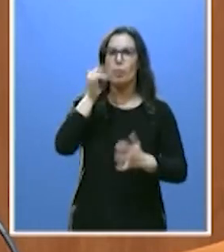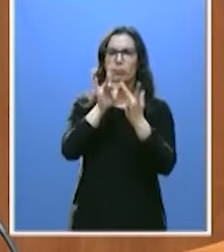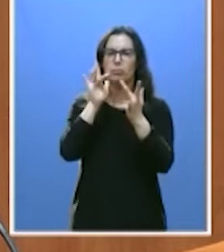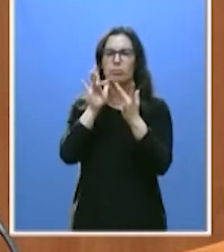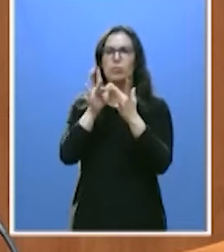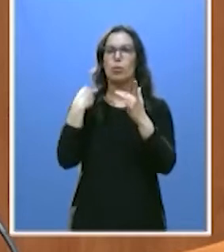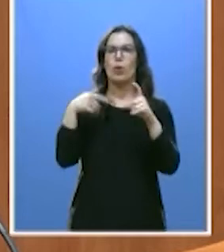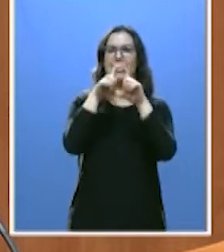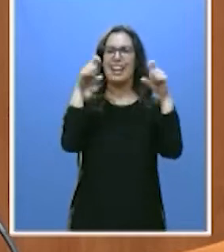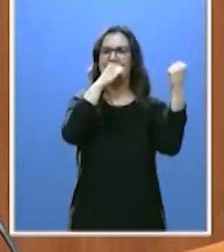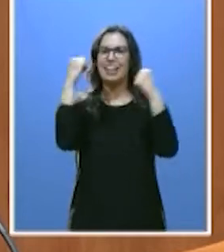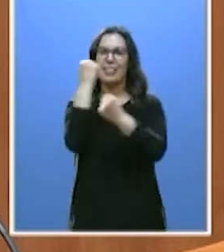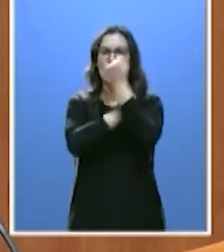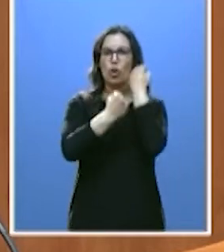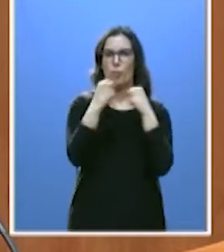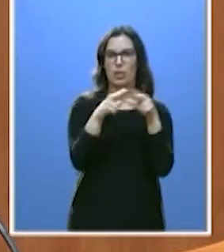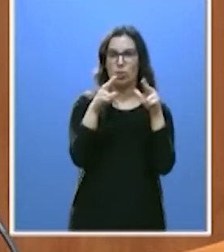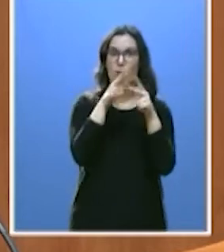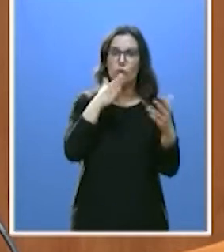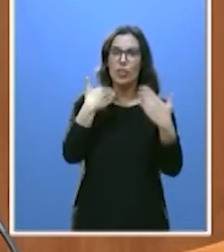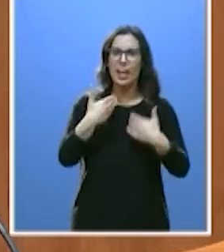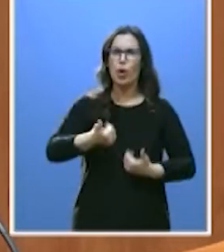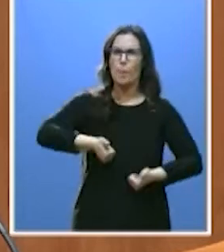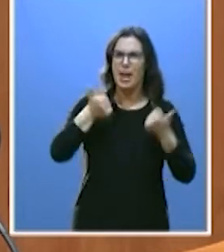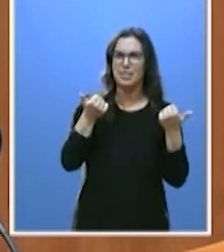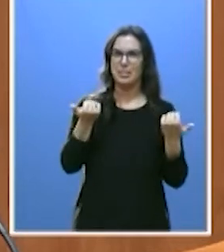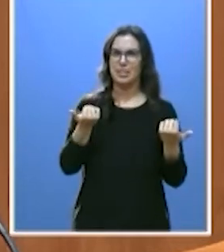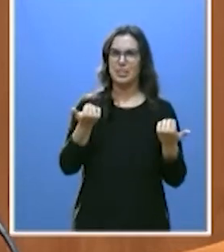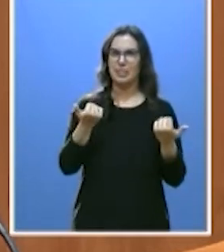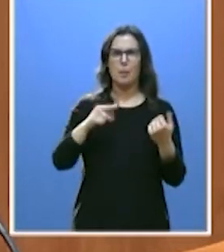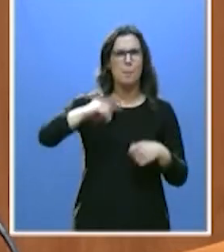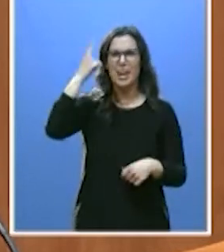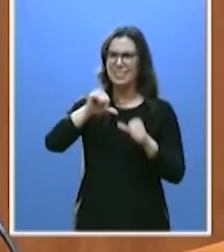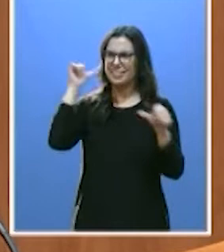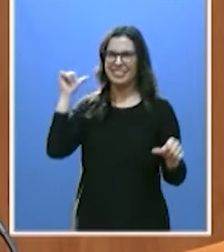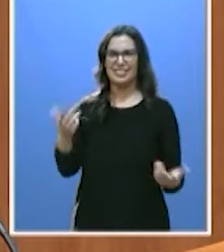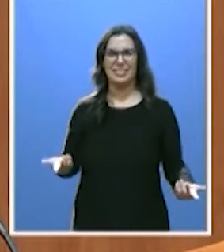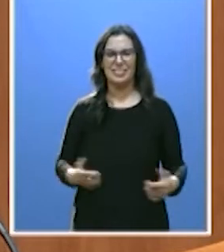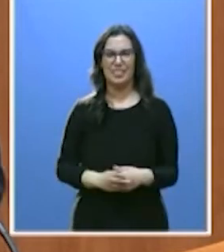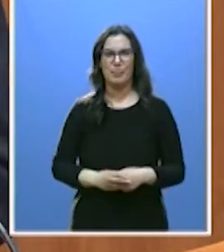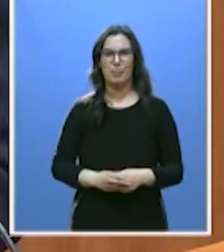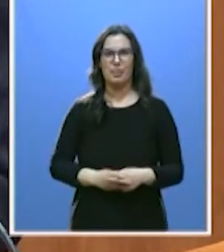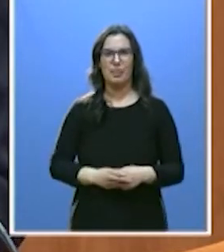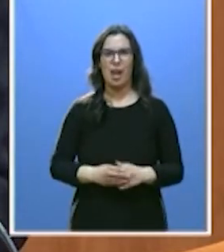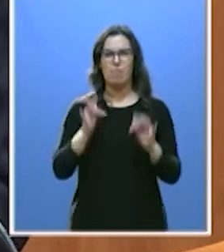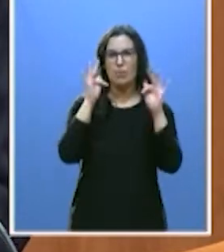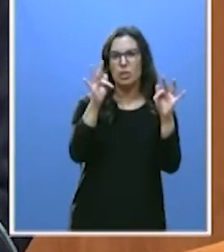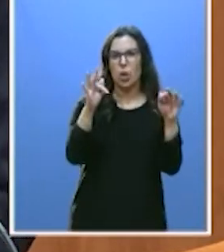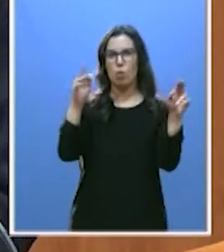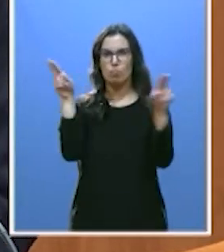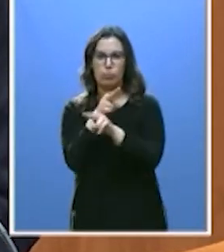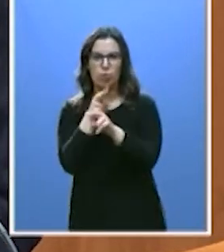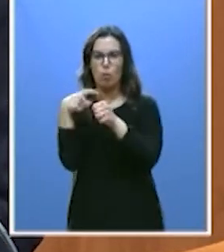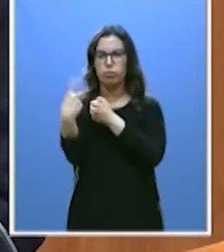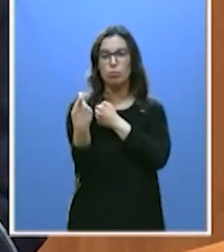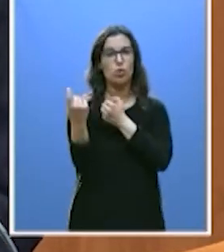economía social. Por eso más diálogo. Más diálogo que nunca. No habrá vetos ni habrá exclusiones en nuestra política.